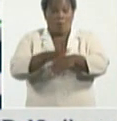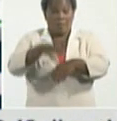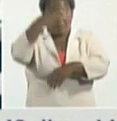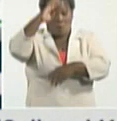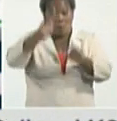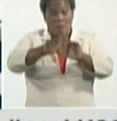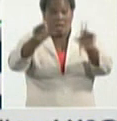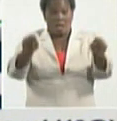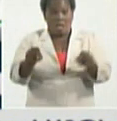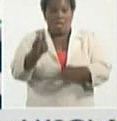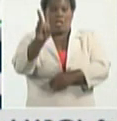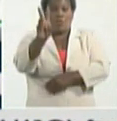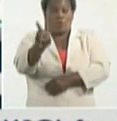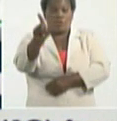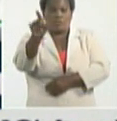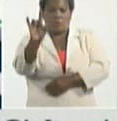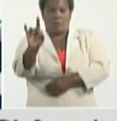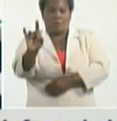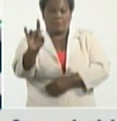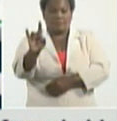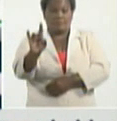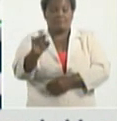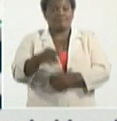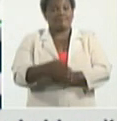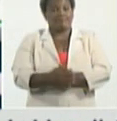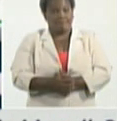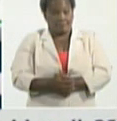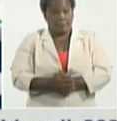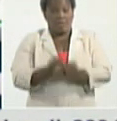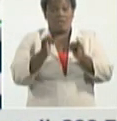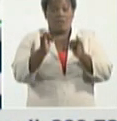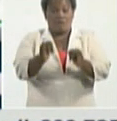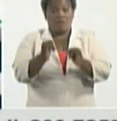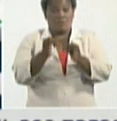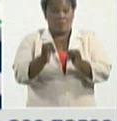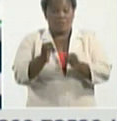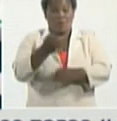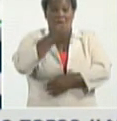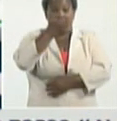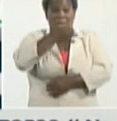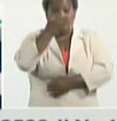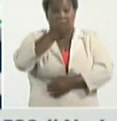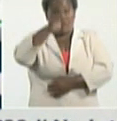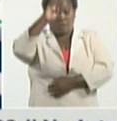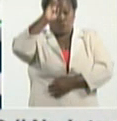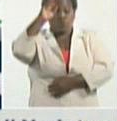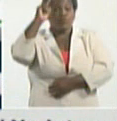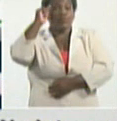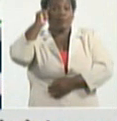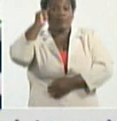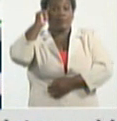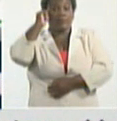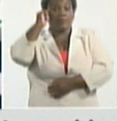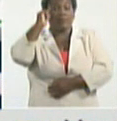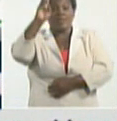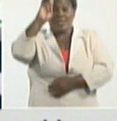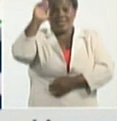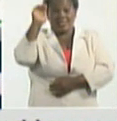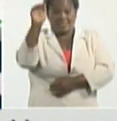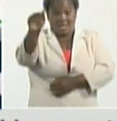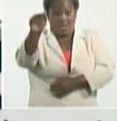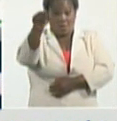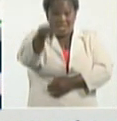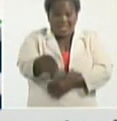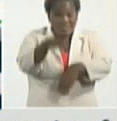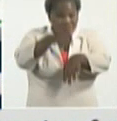219 también información que daba el doctor Francisco Durán García ingresados en estos